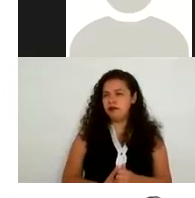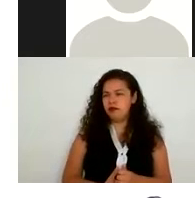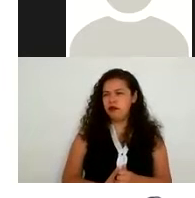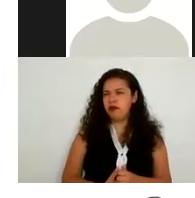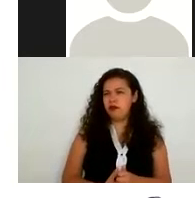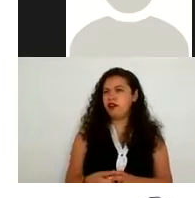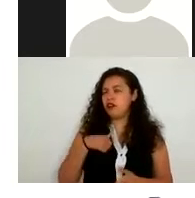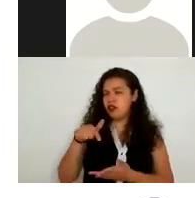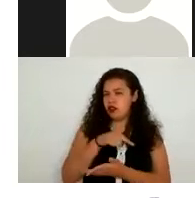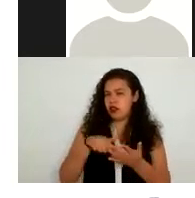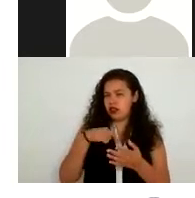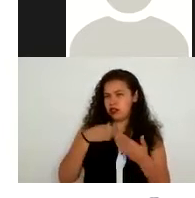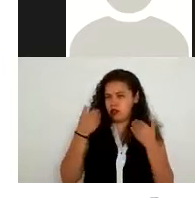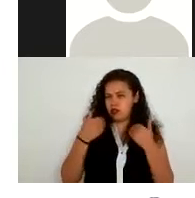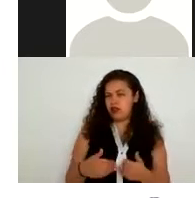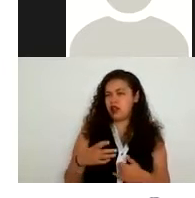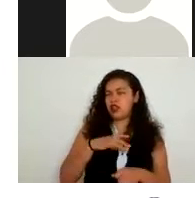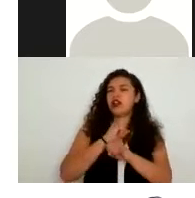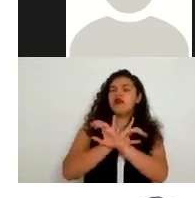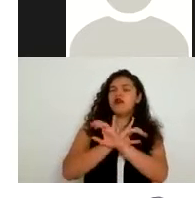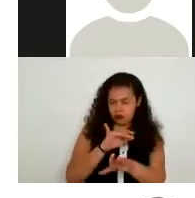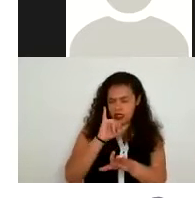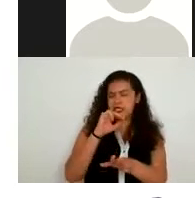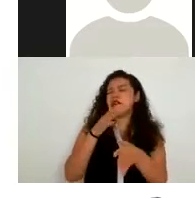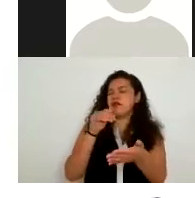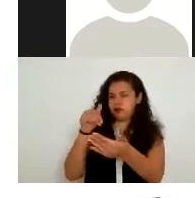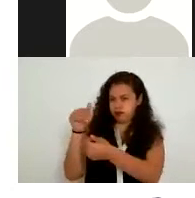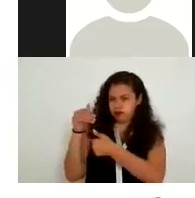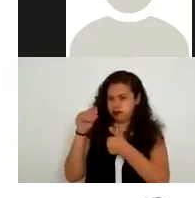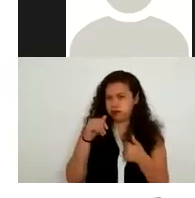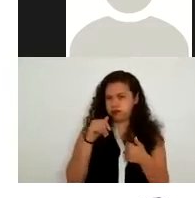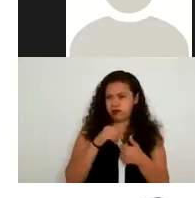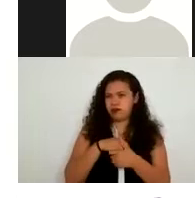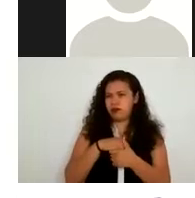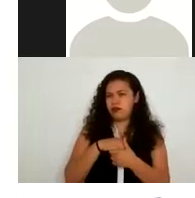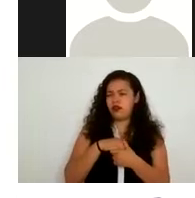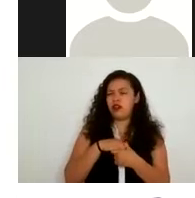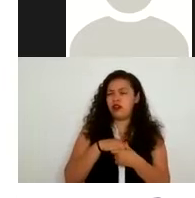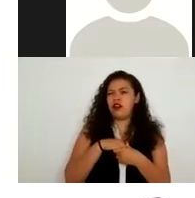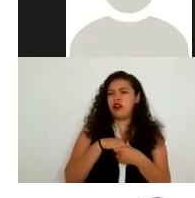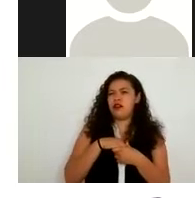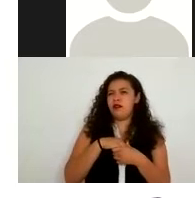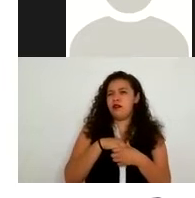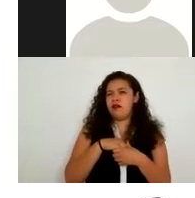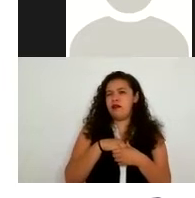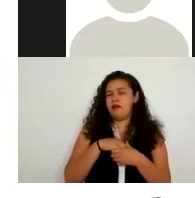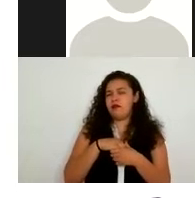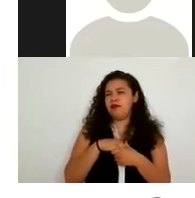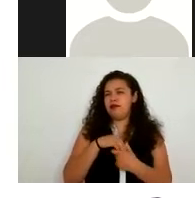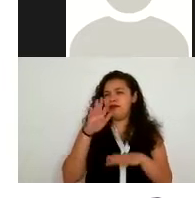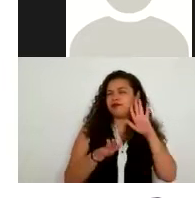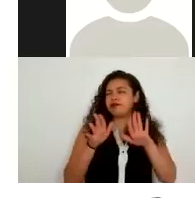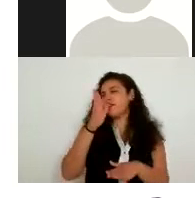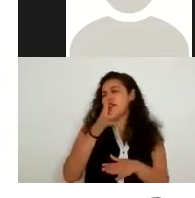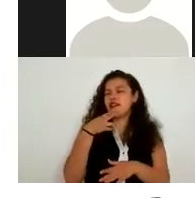información que se requiere inclusive cuando ustedes estaban hablando sobre los datos